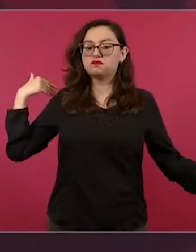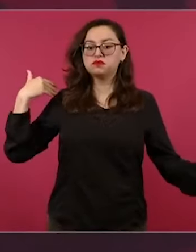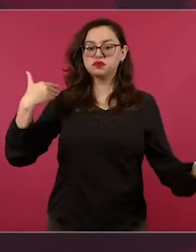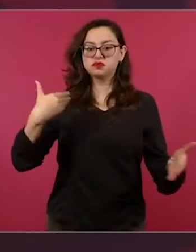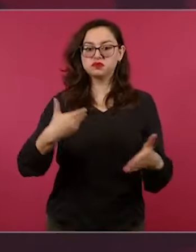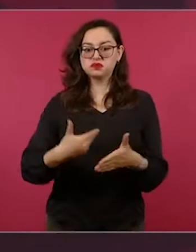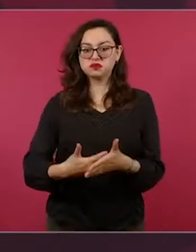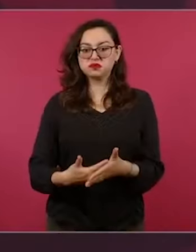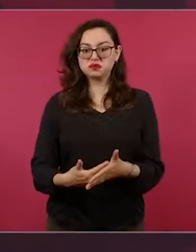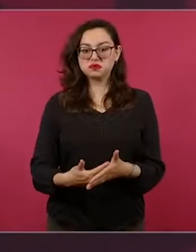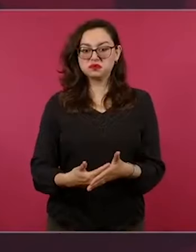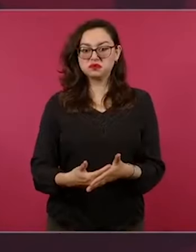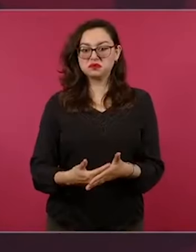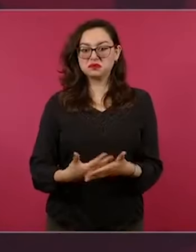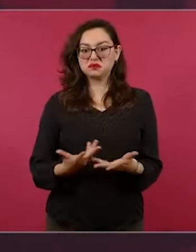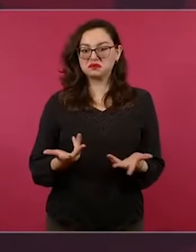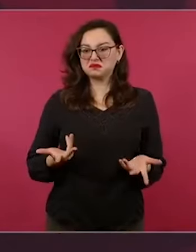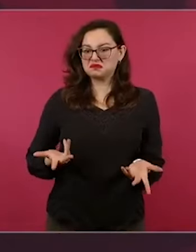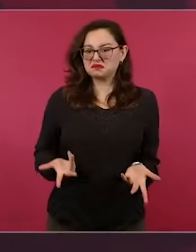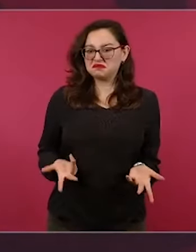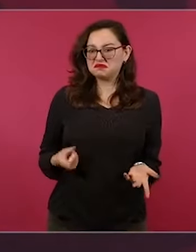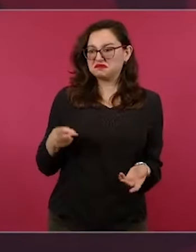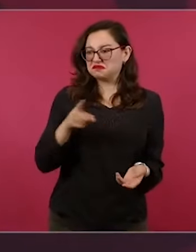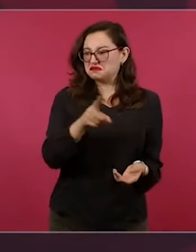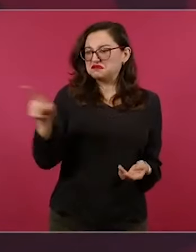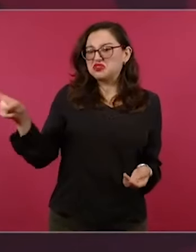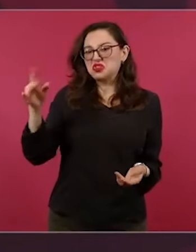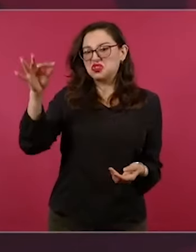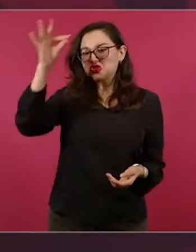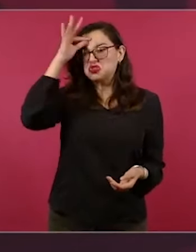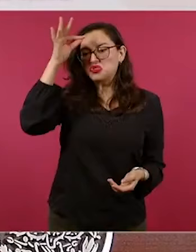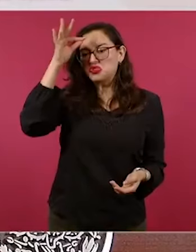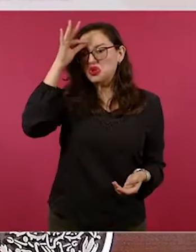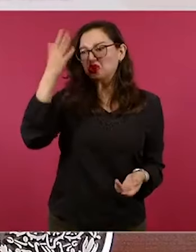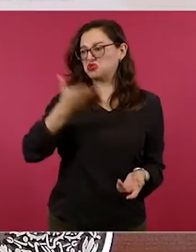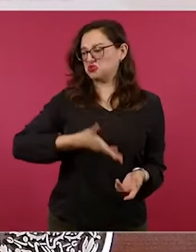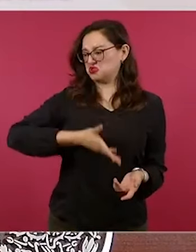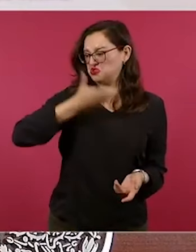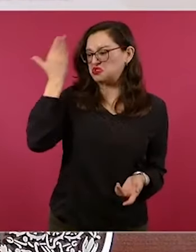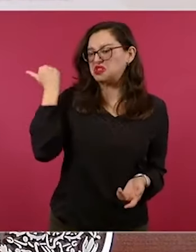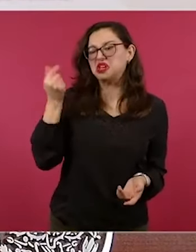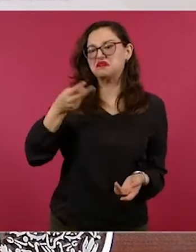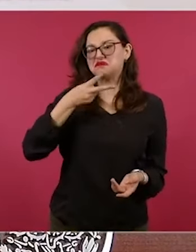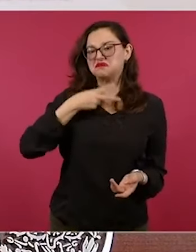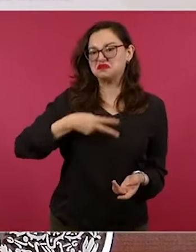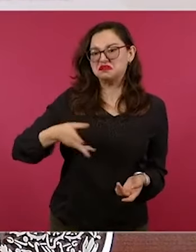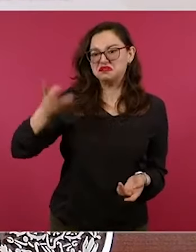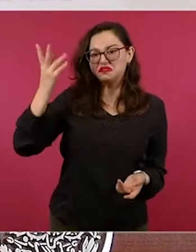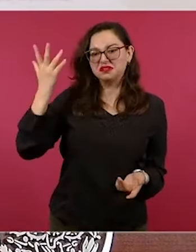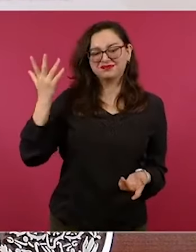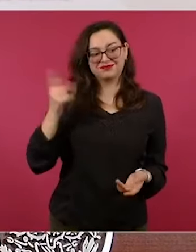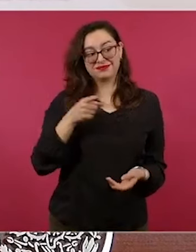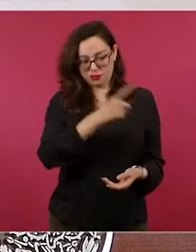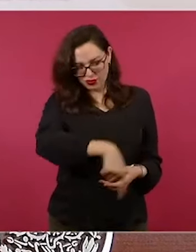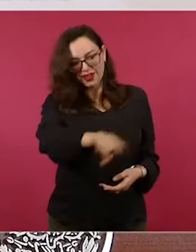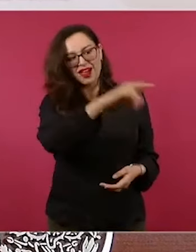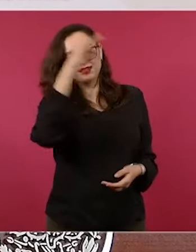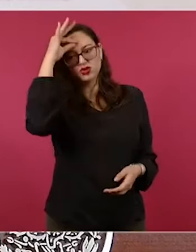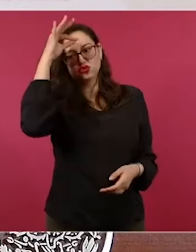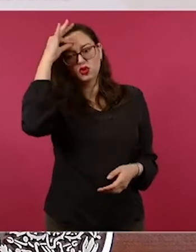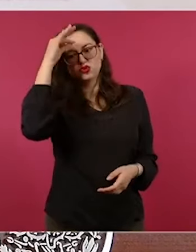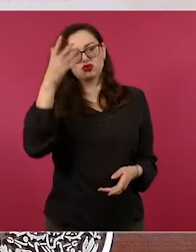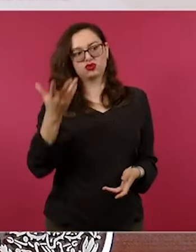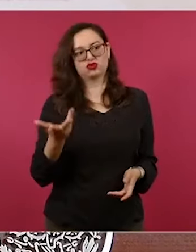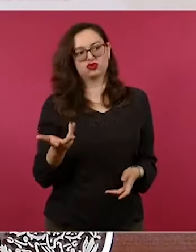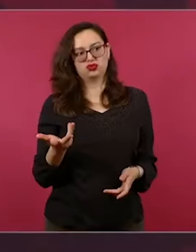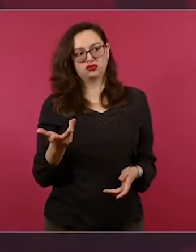pueblo tonto, no, tonto es el que piensa que el